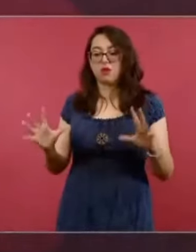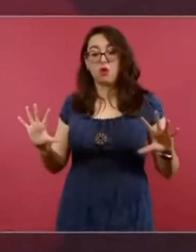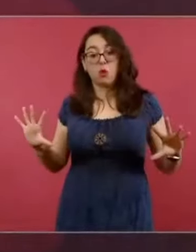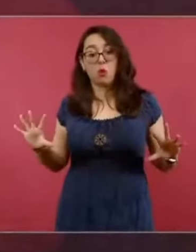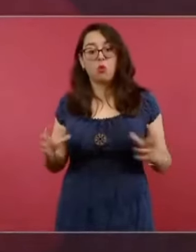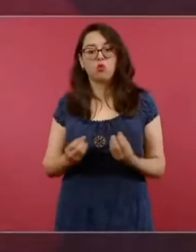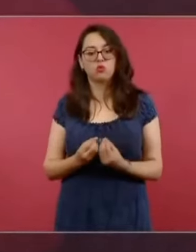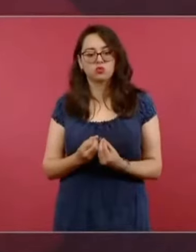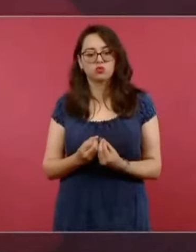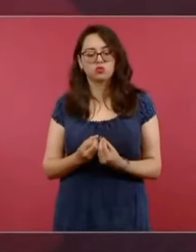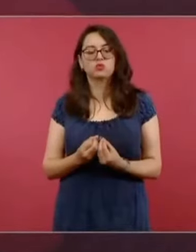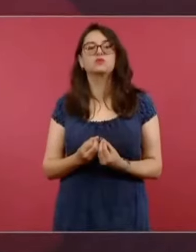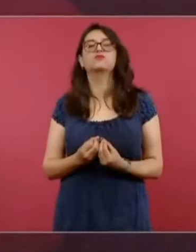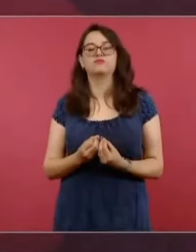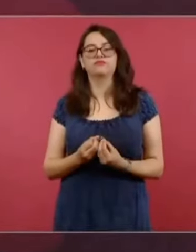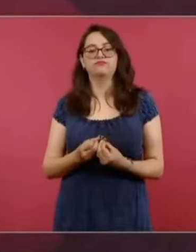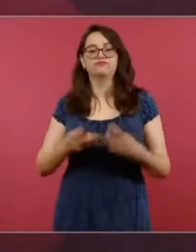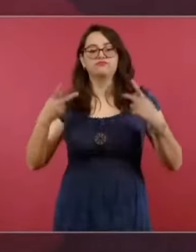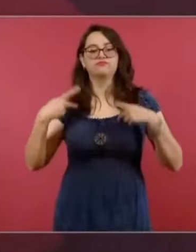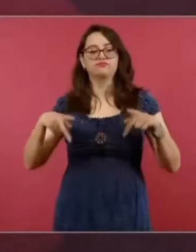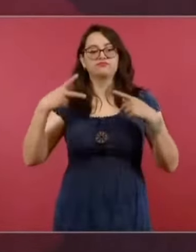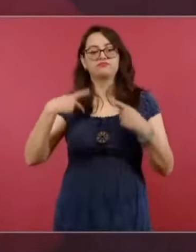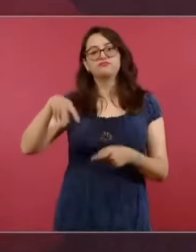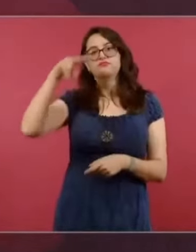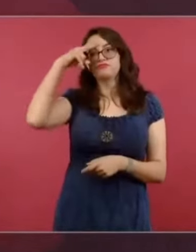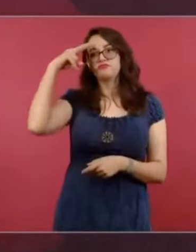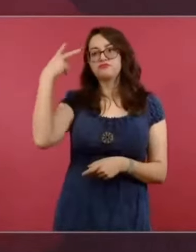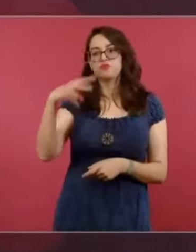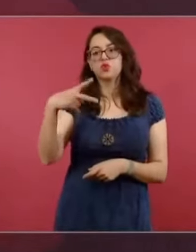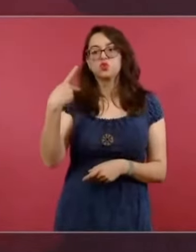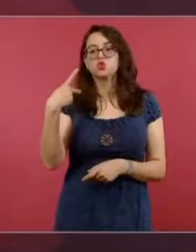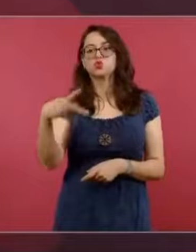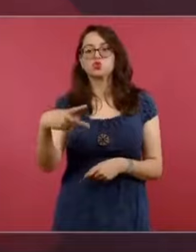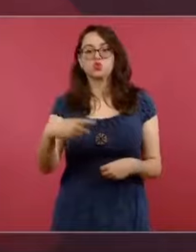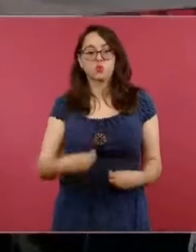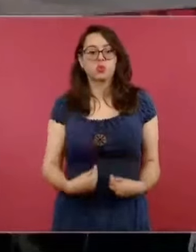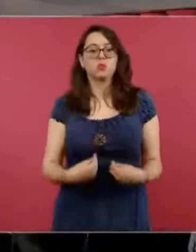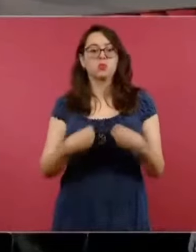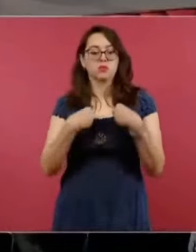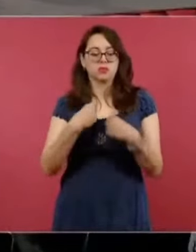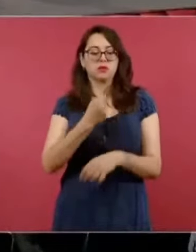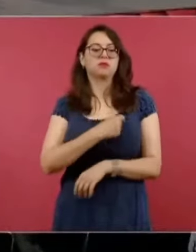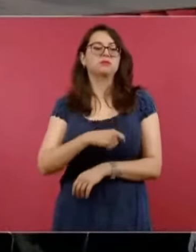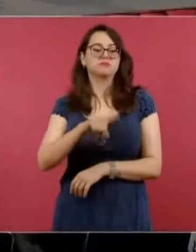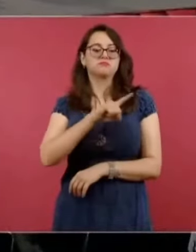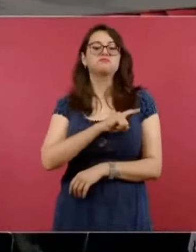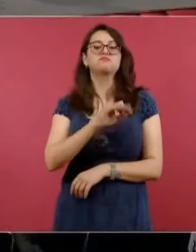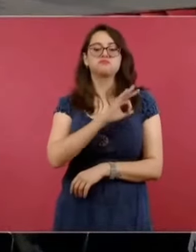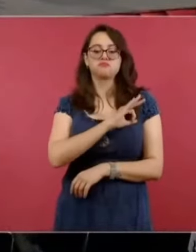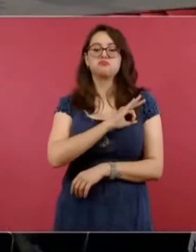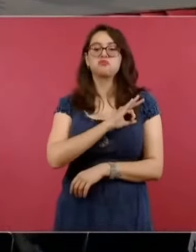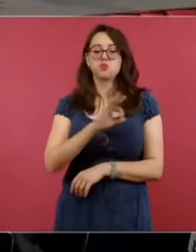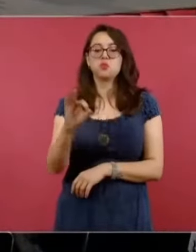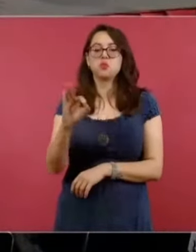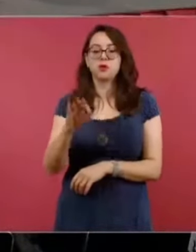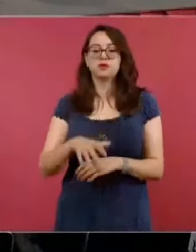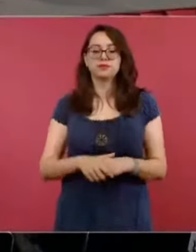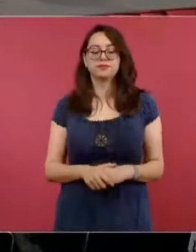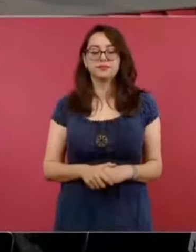garantizar a los mexicanos el disfrute de una vida saludable y activa.